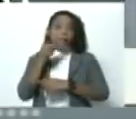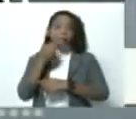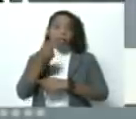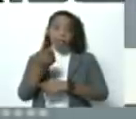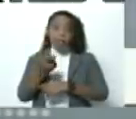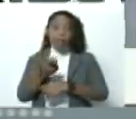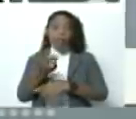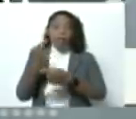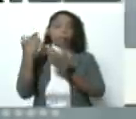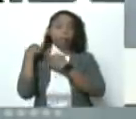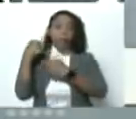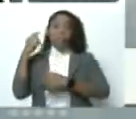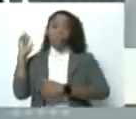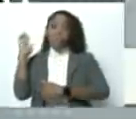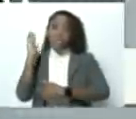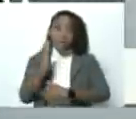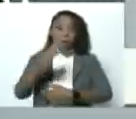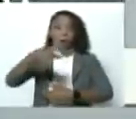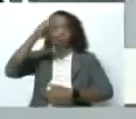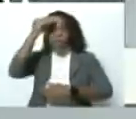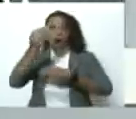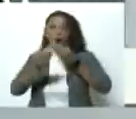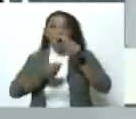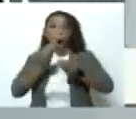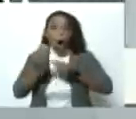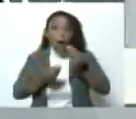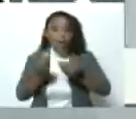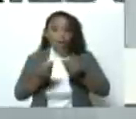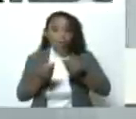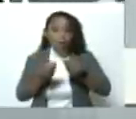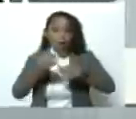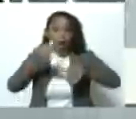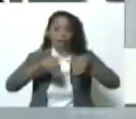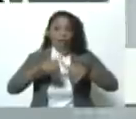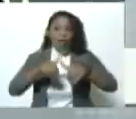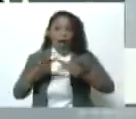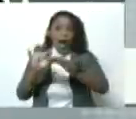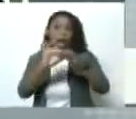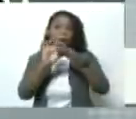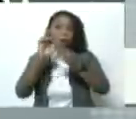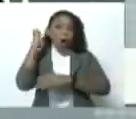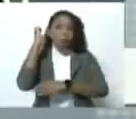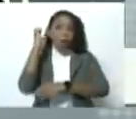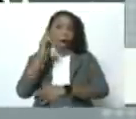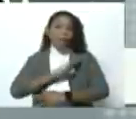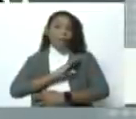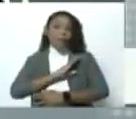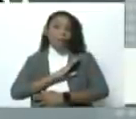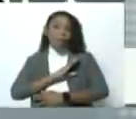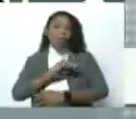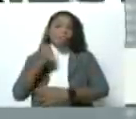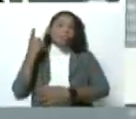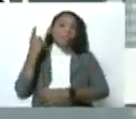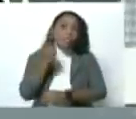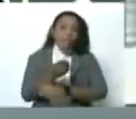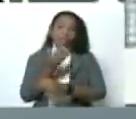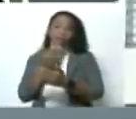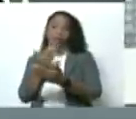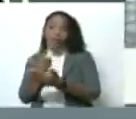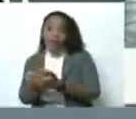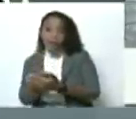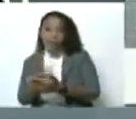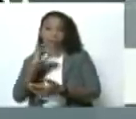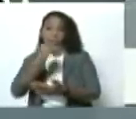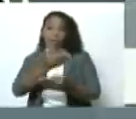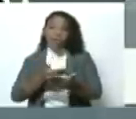responsablemente, vinimos a aprender de cómo se hacen elecciones. Así que yo creo que la Unión Europea ha tenido y debería poner los agradecimientos en